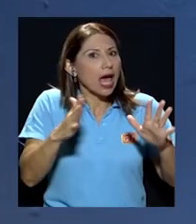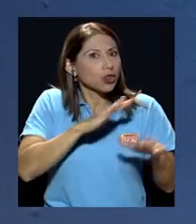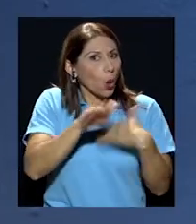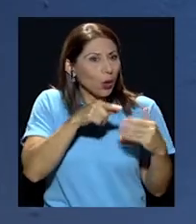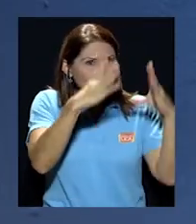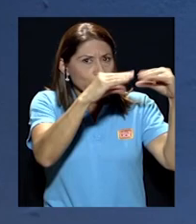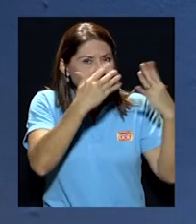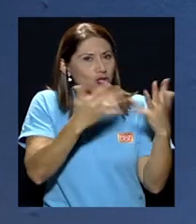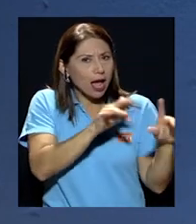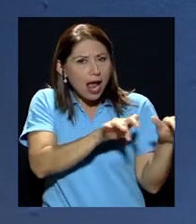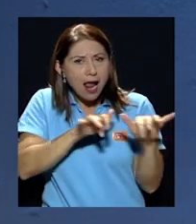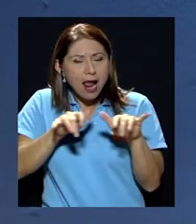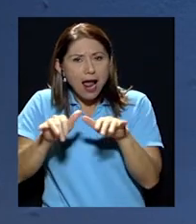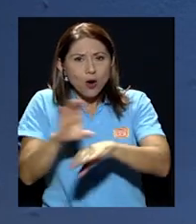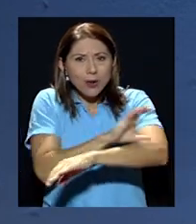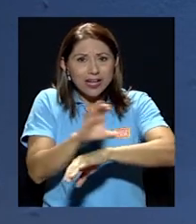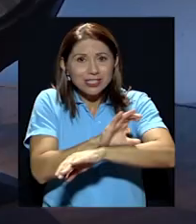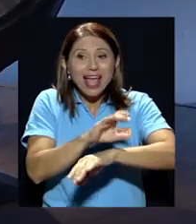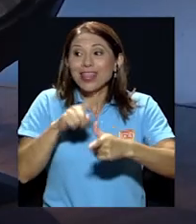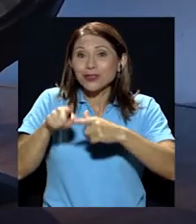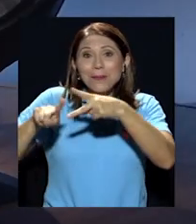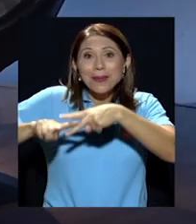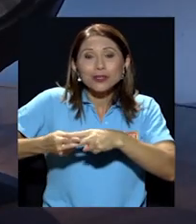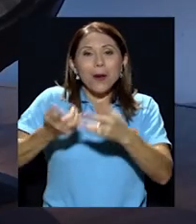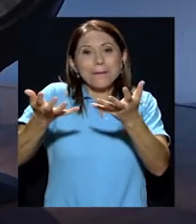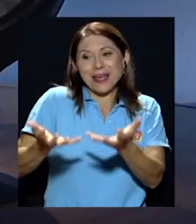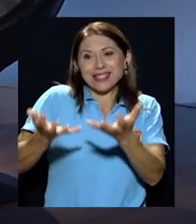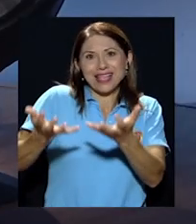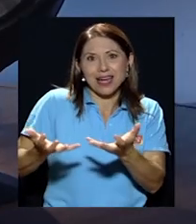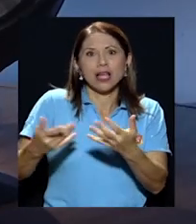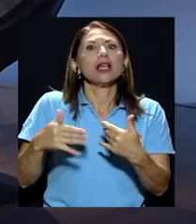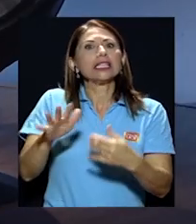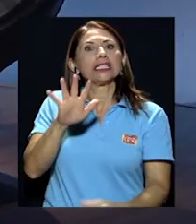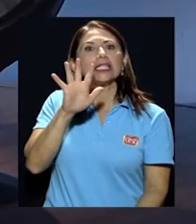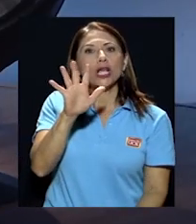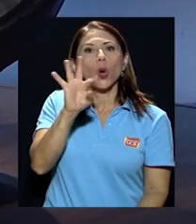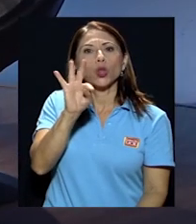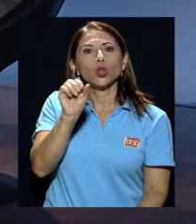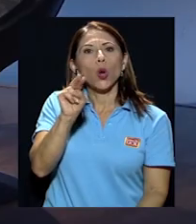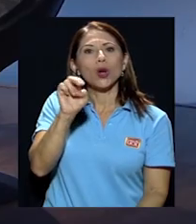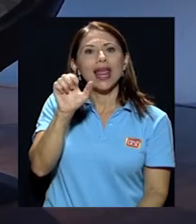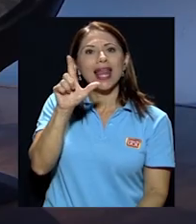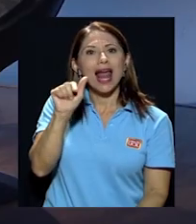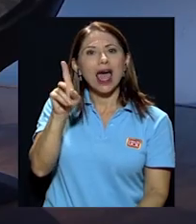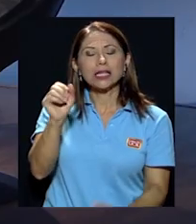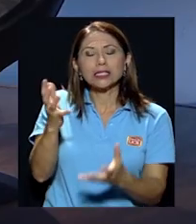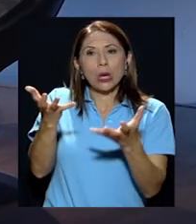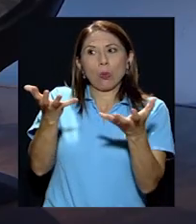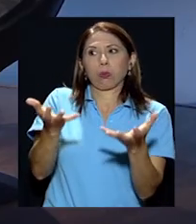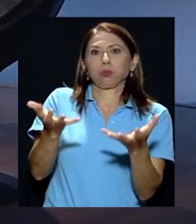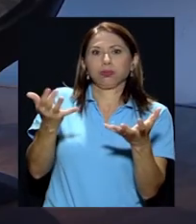llevárselo por peso. Pesaron cinco toneladas. El primer sorprendido fui yo cuando vi aquella